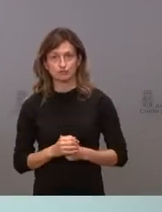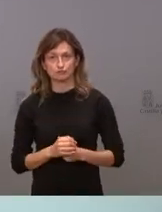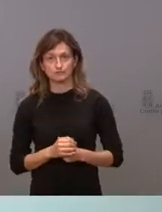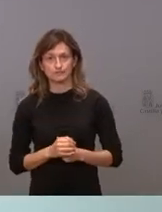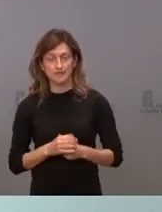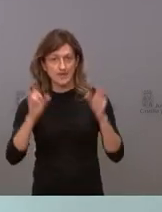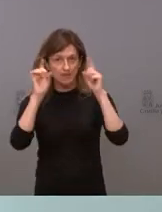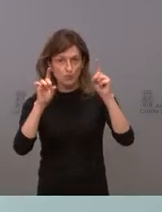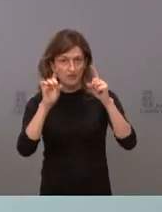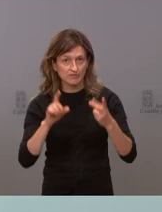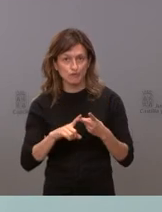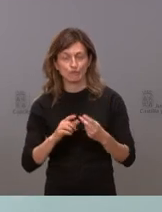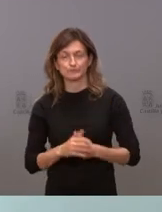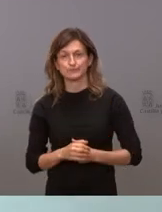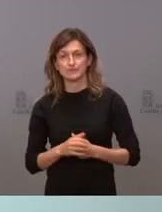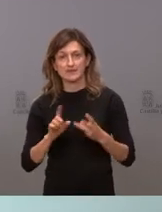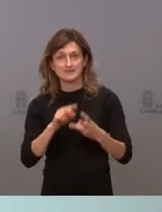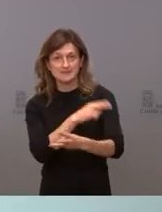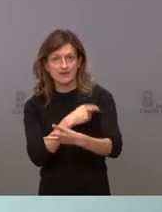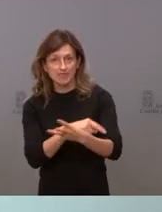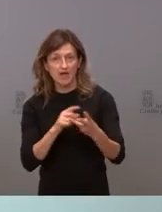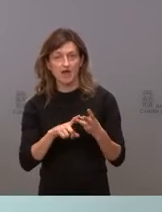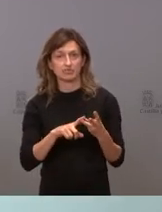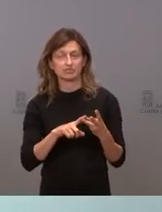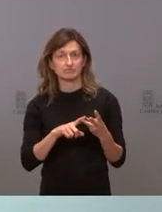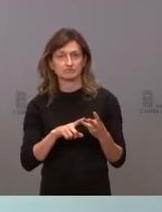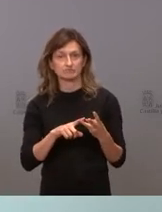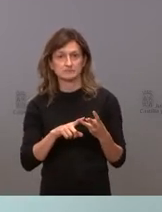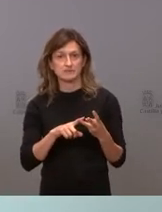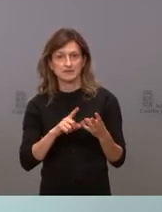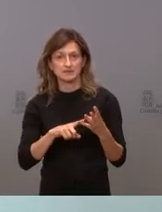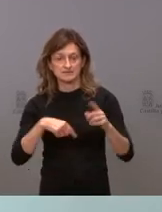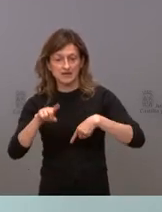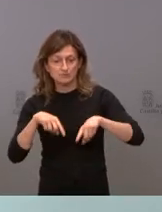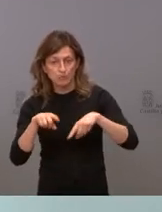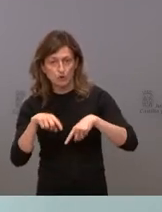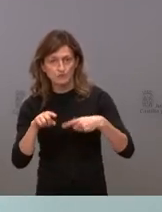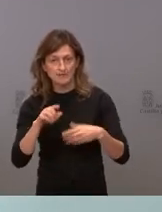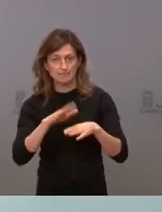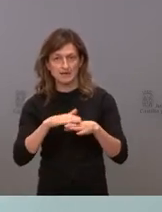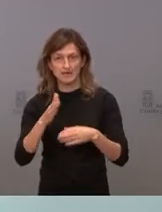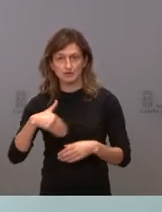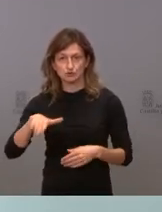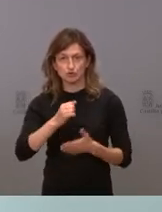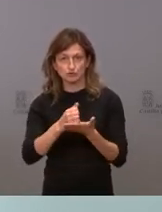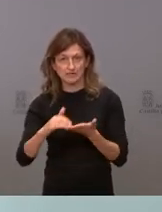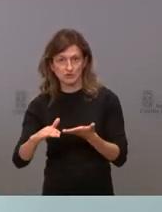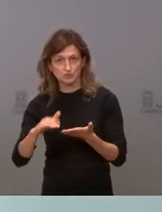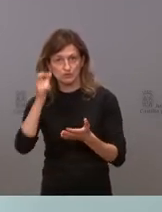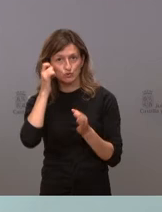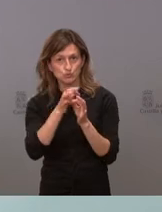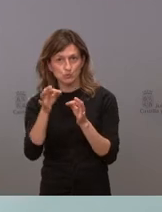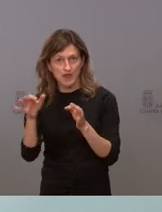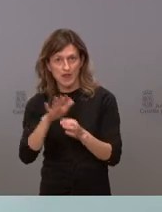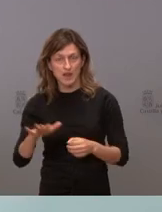educación, sanidad, podría hablar también transporte para todos gratuito en el mundo